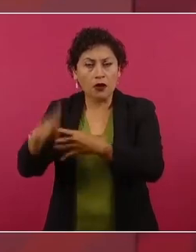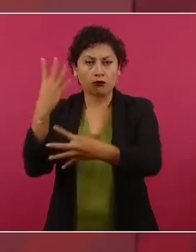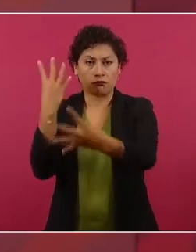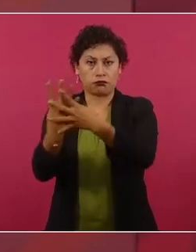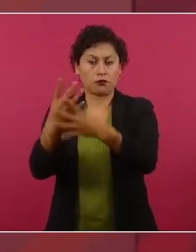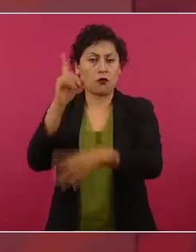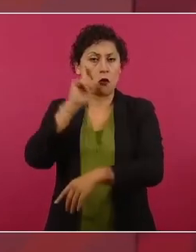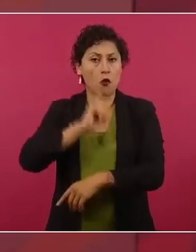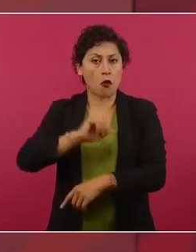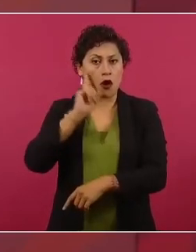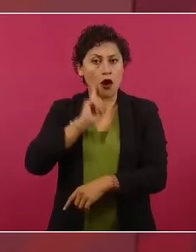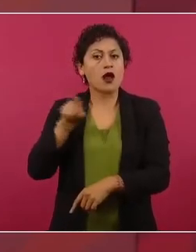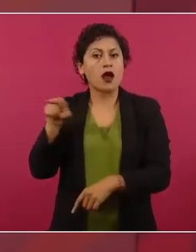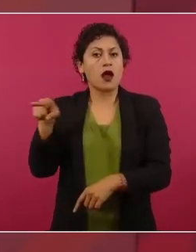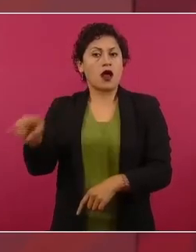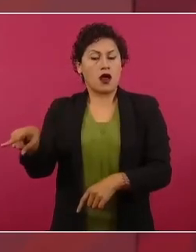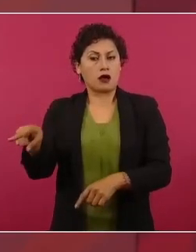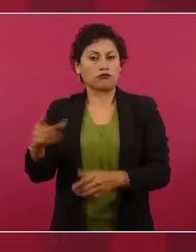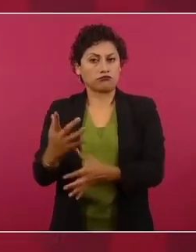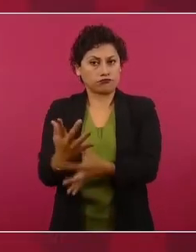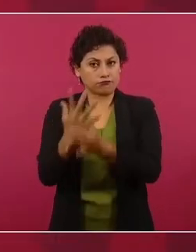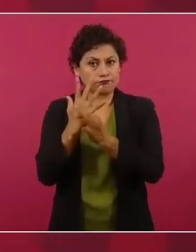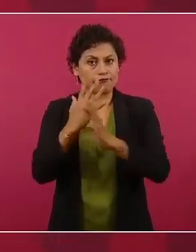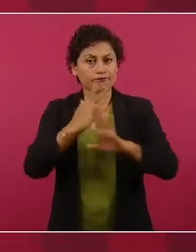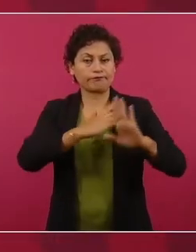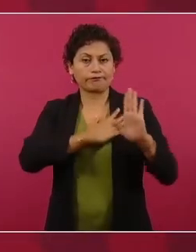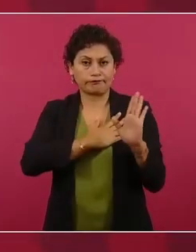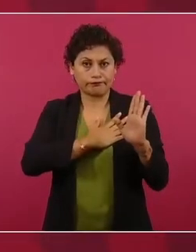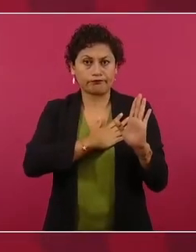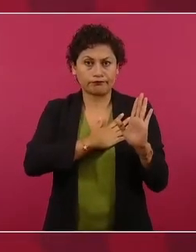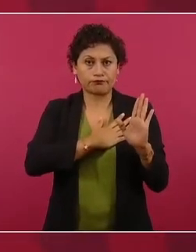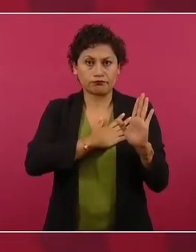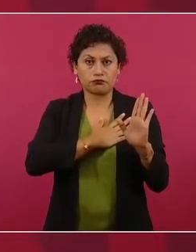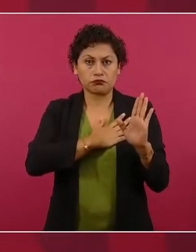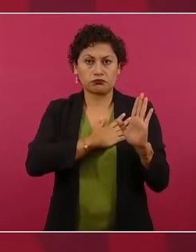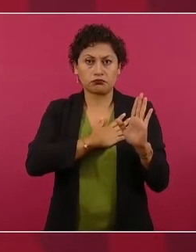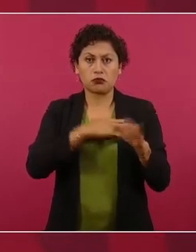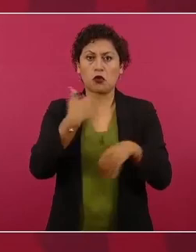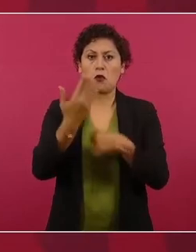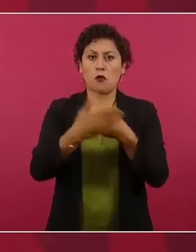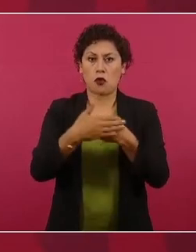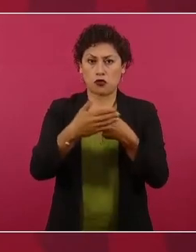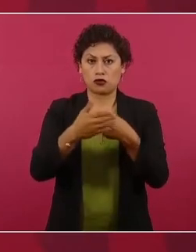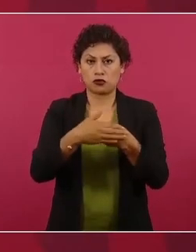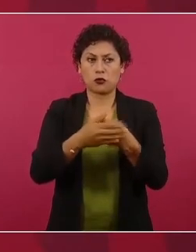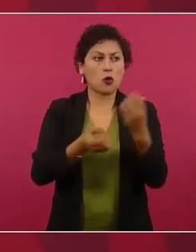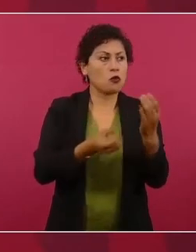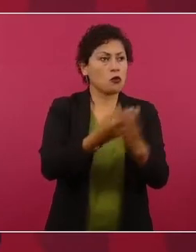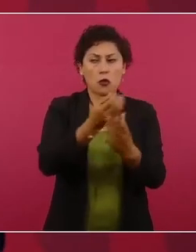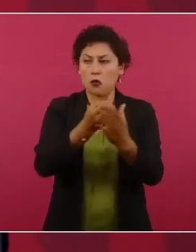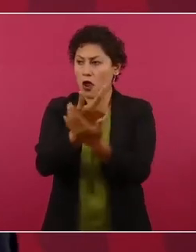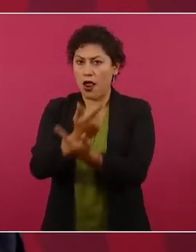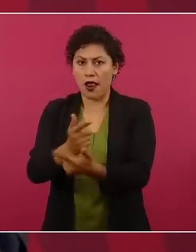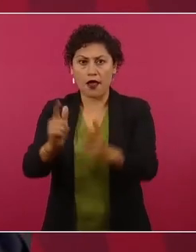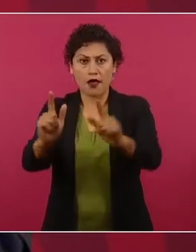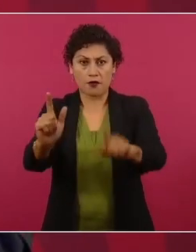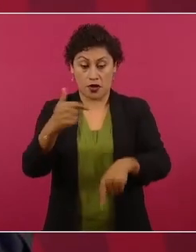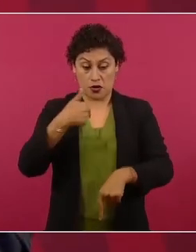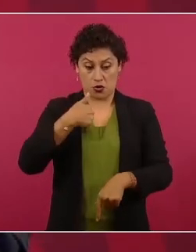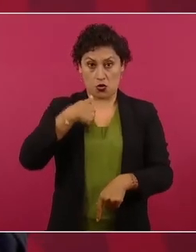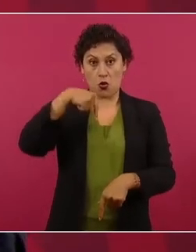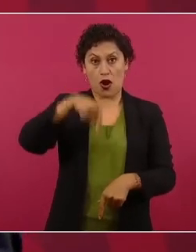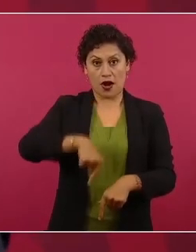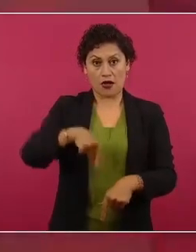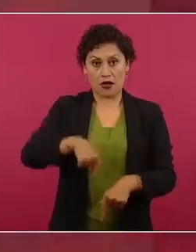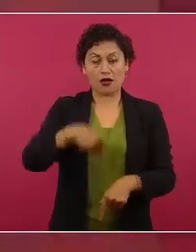que iba a haber libertad. Yo hablé aquí que llevaba un